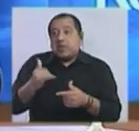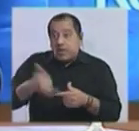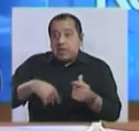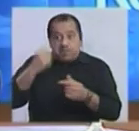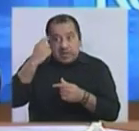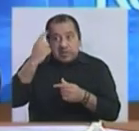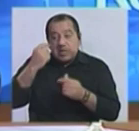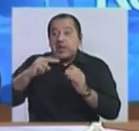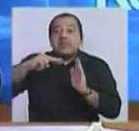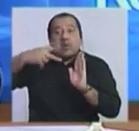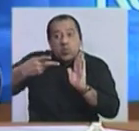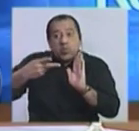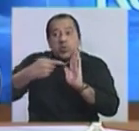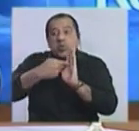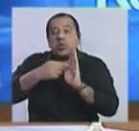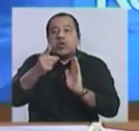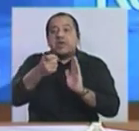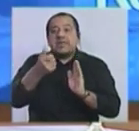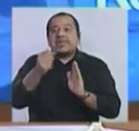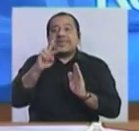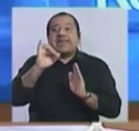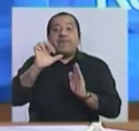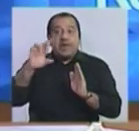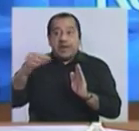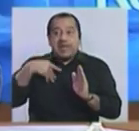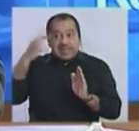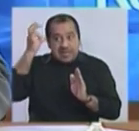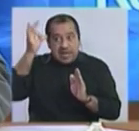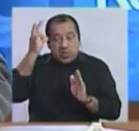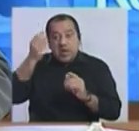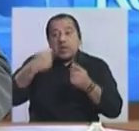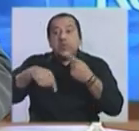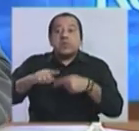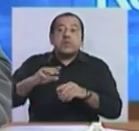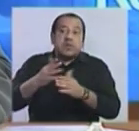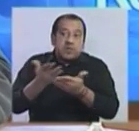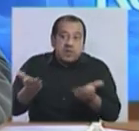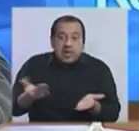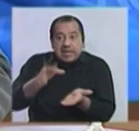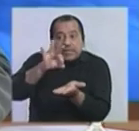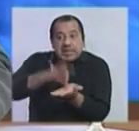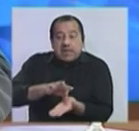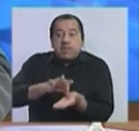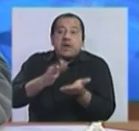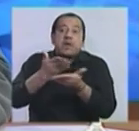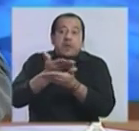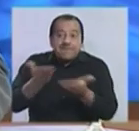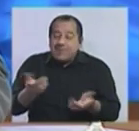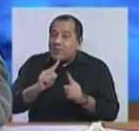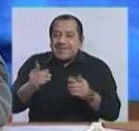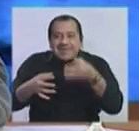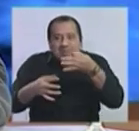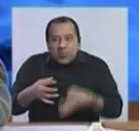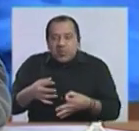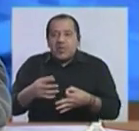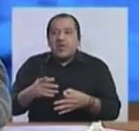que iban en el segundo lugar, como Mónica Javier, al Senado. Es decir, el sistema tal como está no asegura la